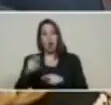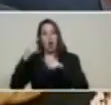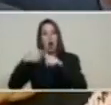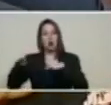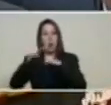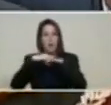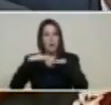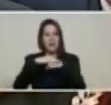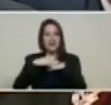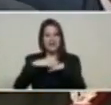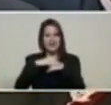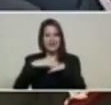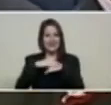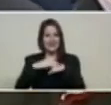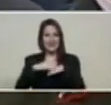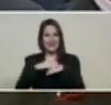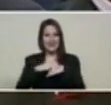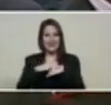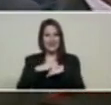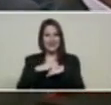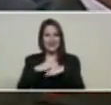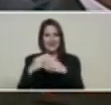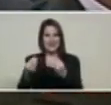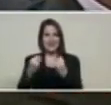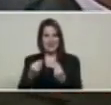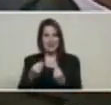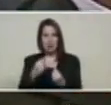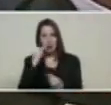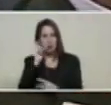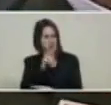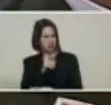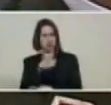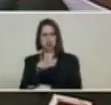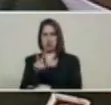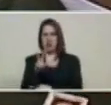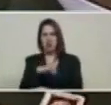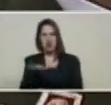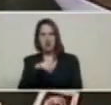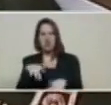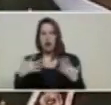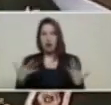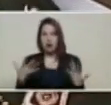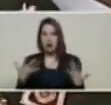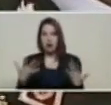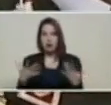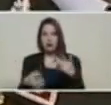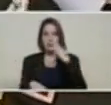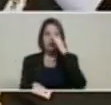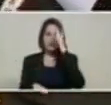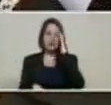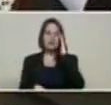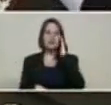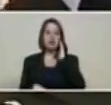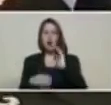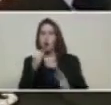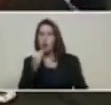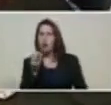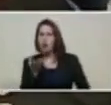no lo veo aquí sentado al ministro reverol ¿ah? ¿cómo?